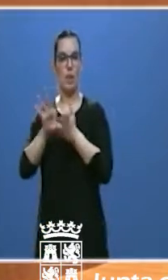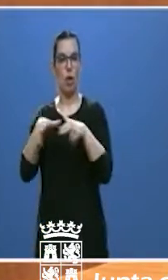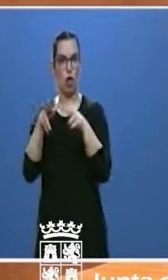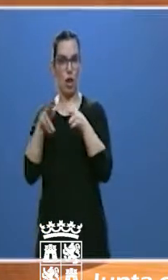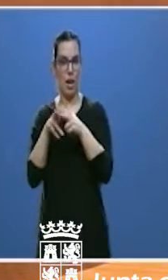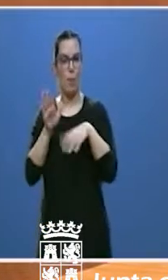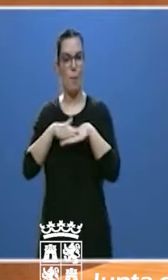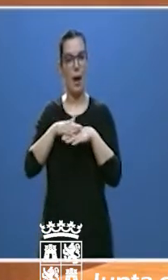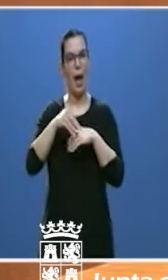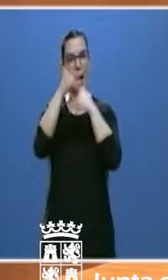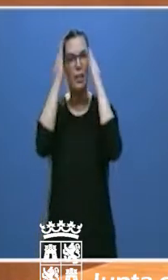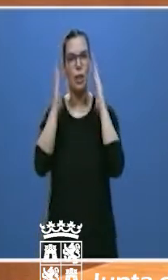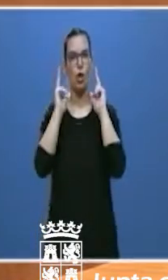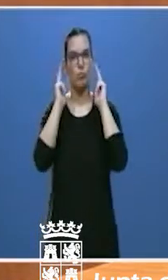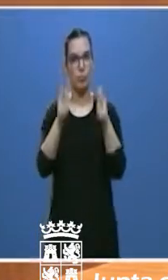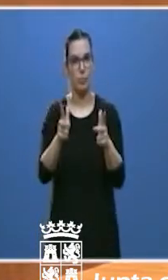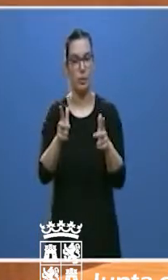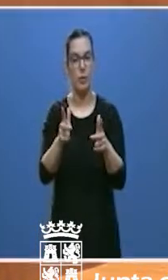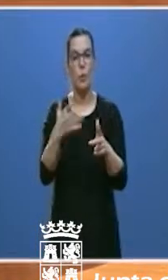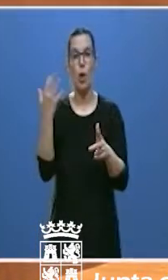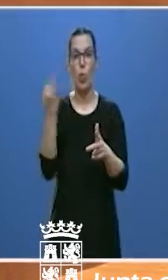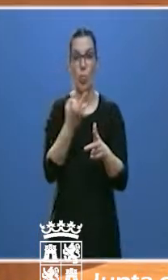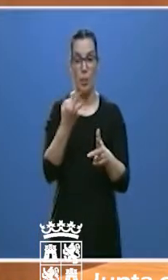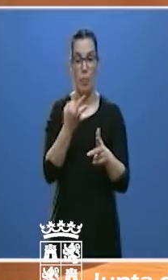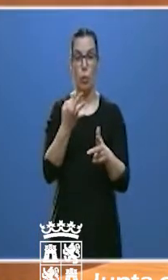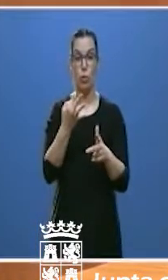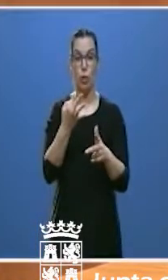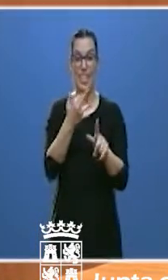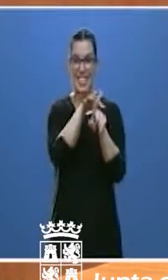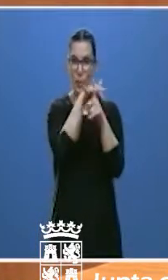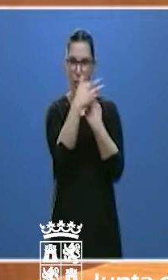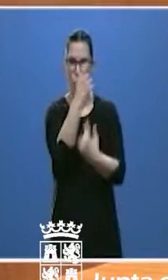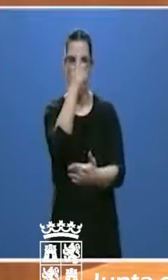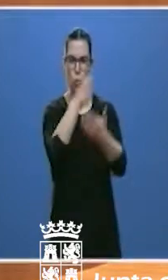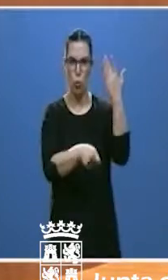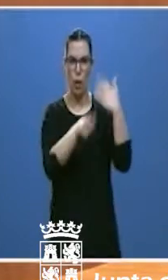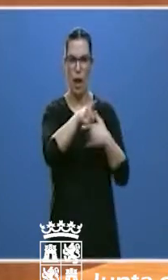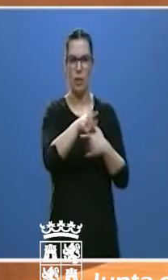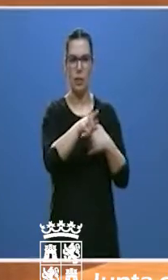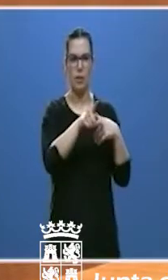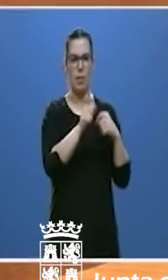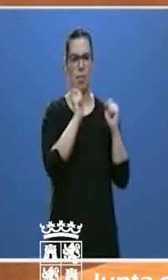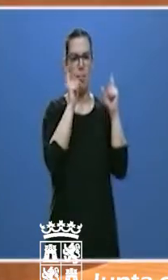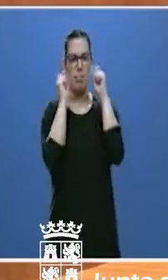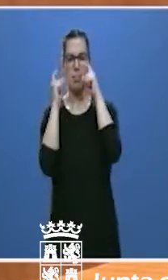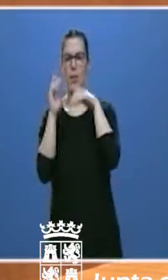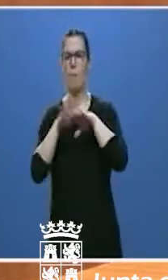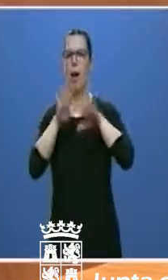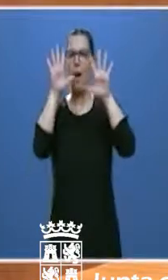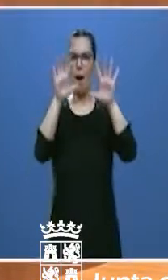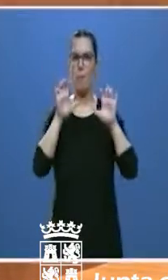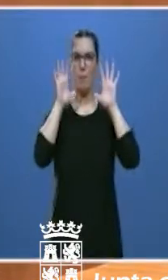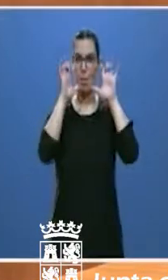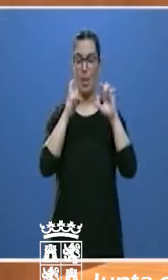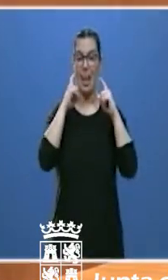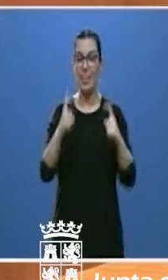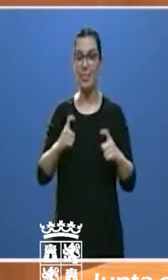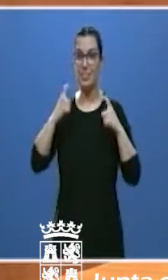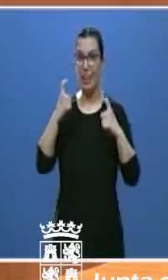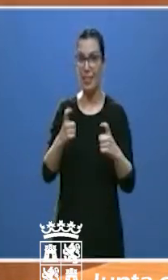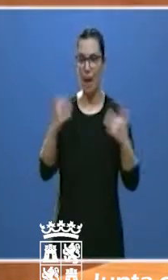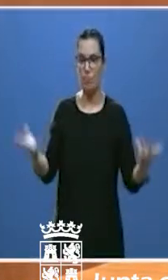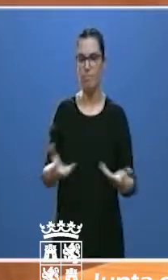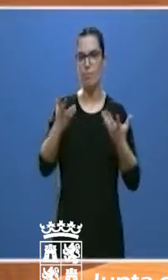tenemos que extraer enseñanzas de la durísima situación vivida en ellos y trabajar en un nuevo modelo que